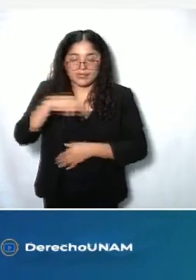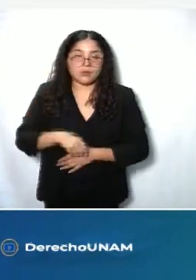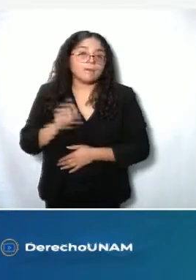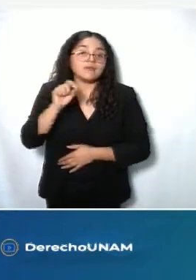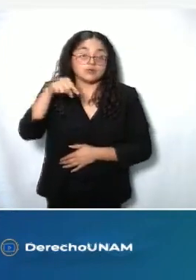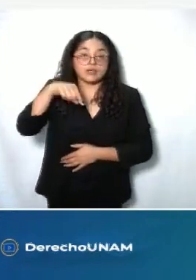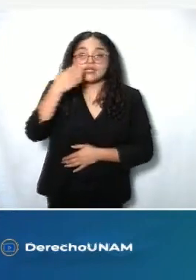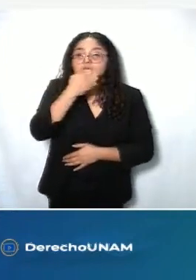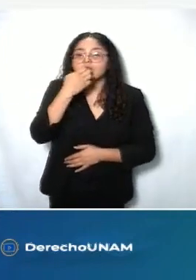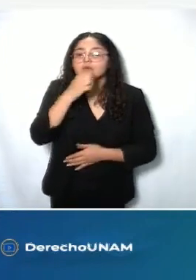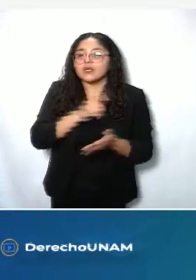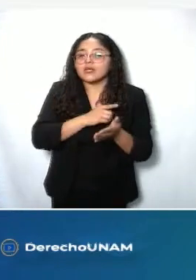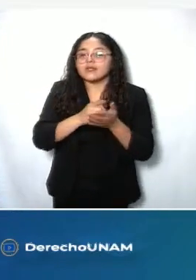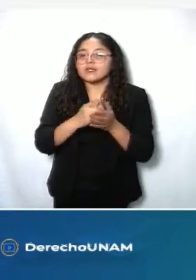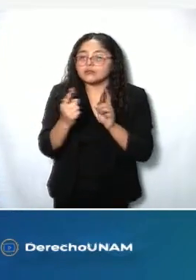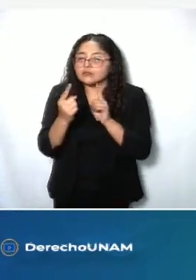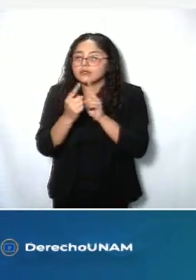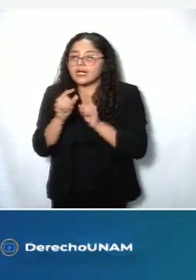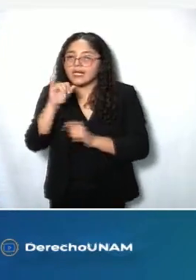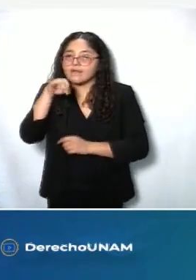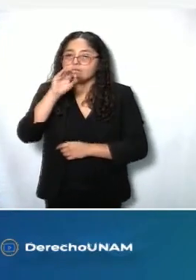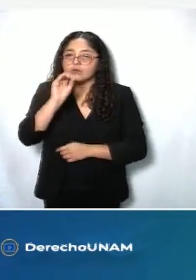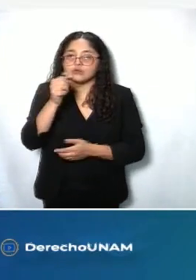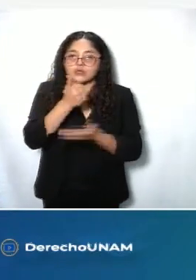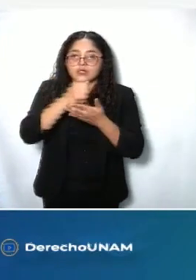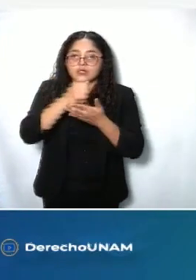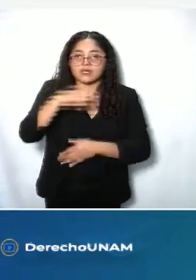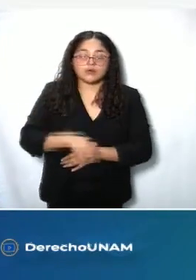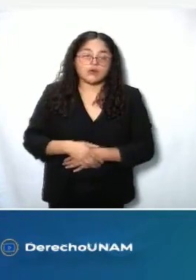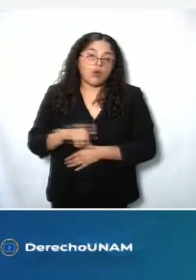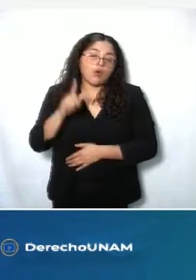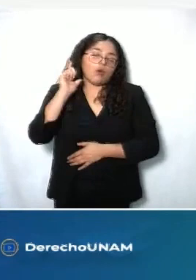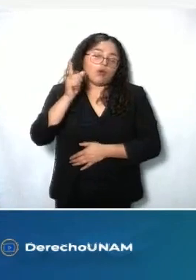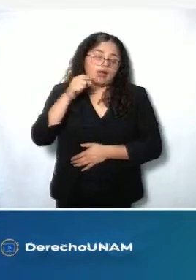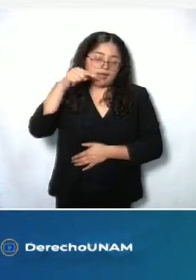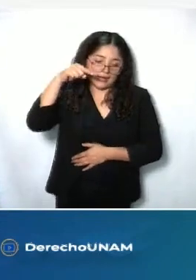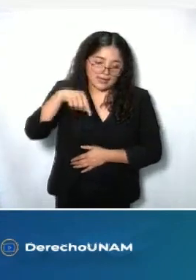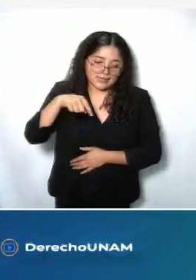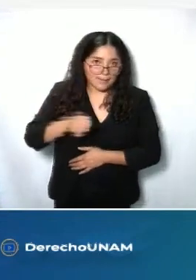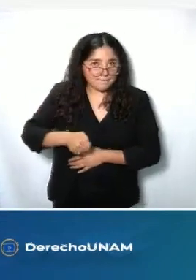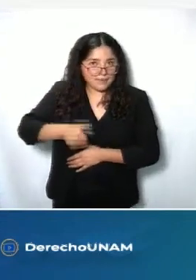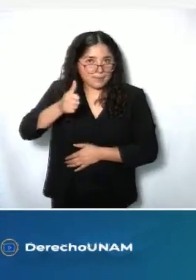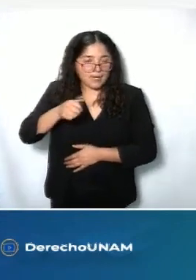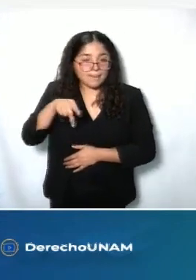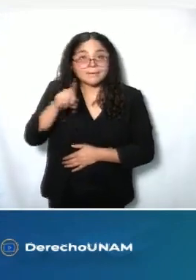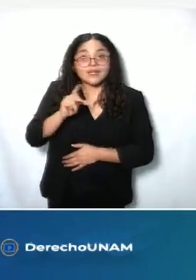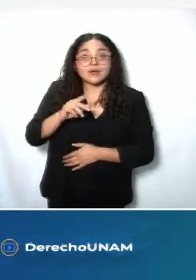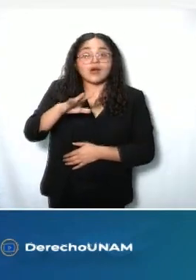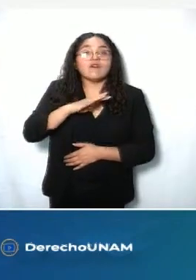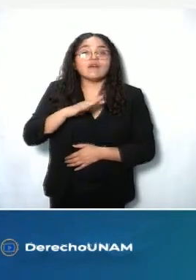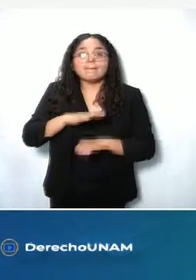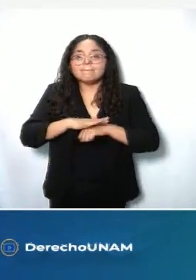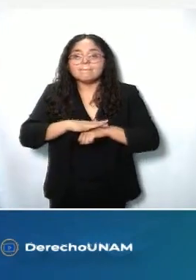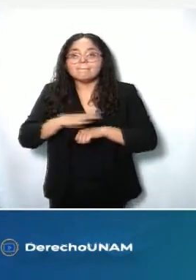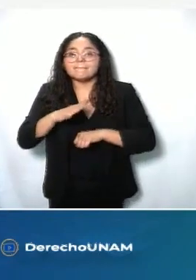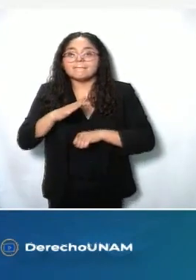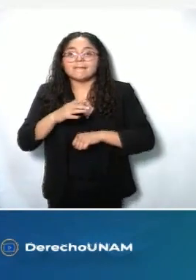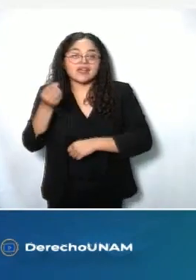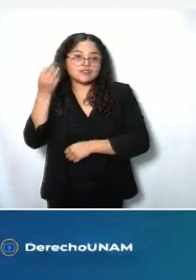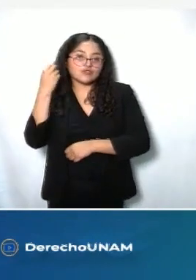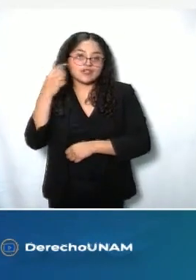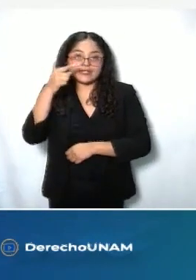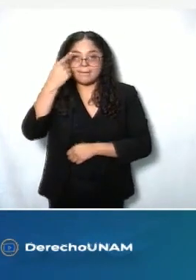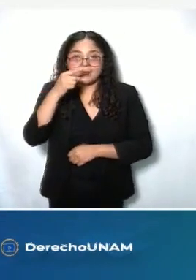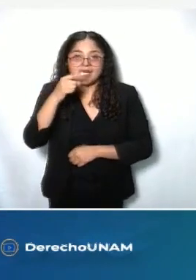sea esta la primera de muchas sesiones que puedan tener aquí porque la valoramos mucho, les reconocemos mucho la